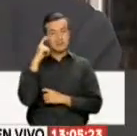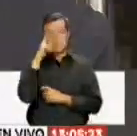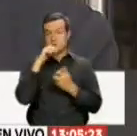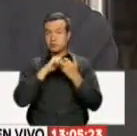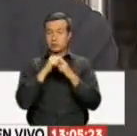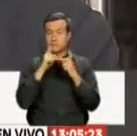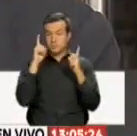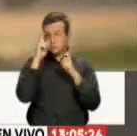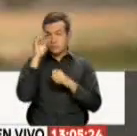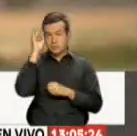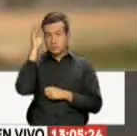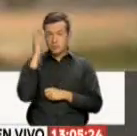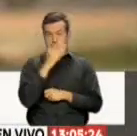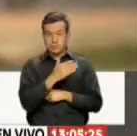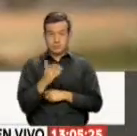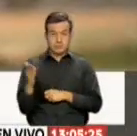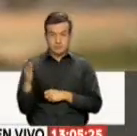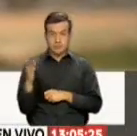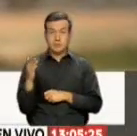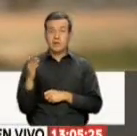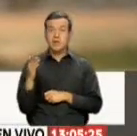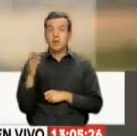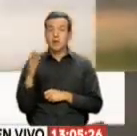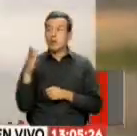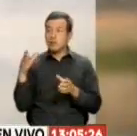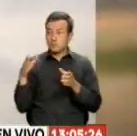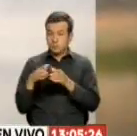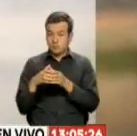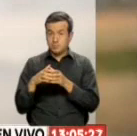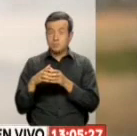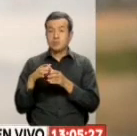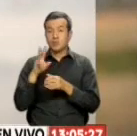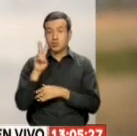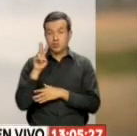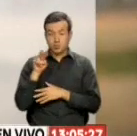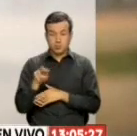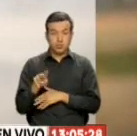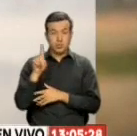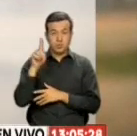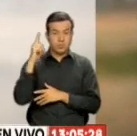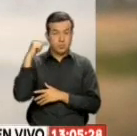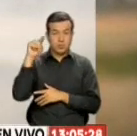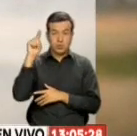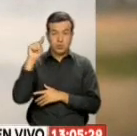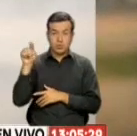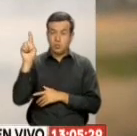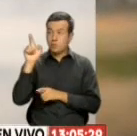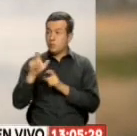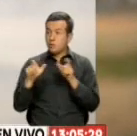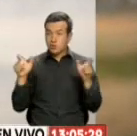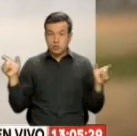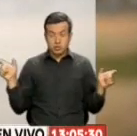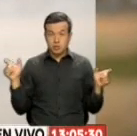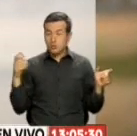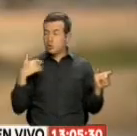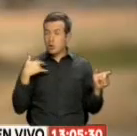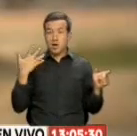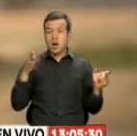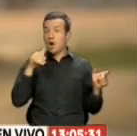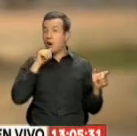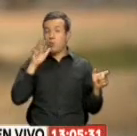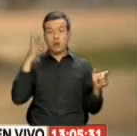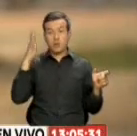mucho más grande en un futuro. Según la Agencia Francesa para el Desarrollo, 2.1 billones de humanos actualmente sufren de falta de agua.